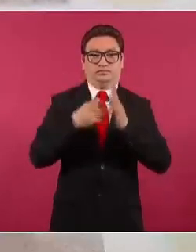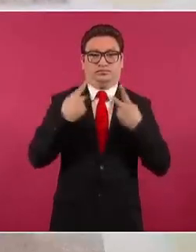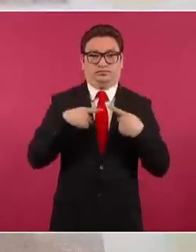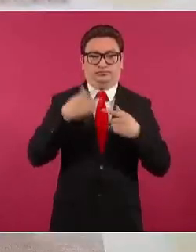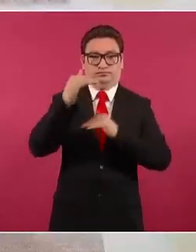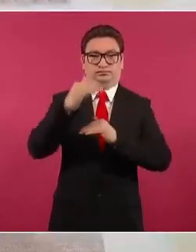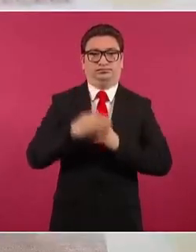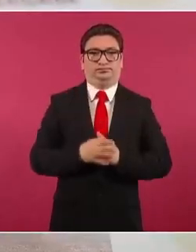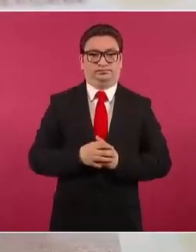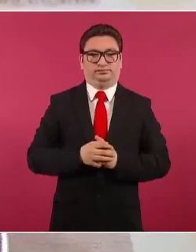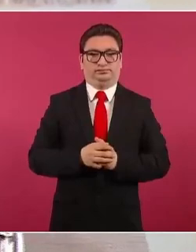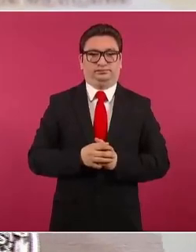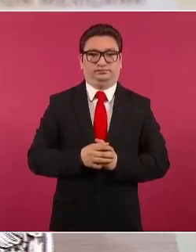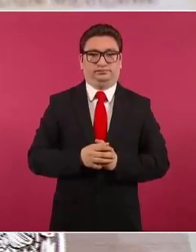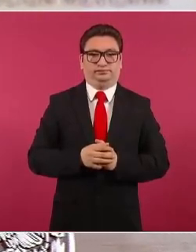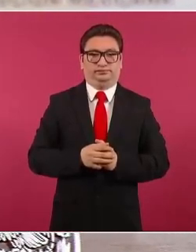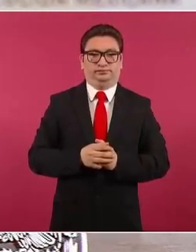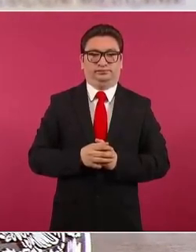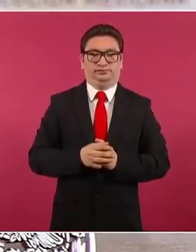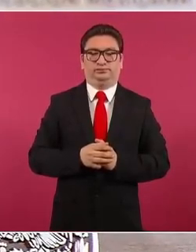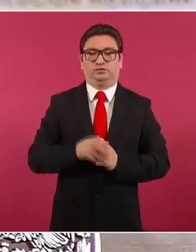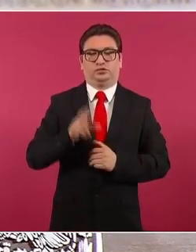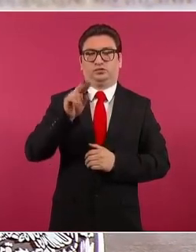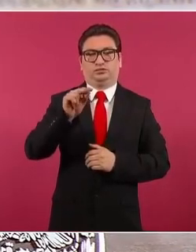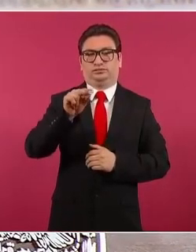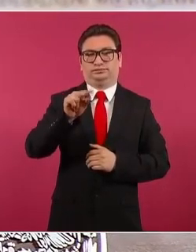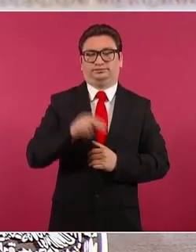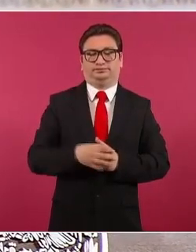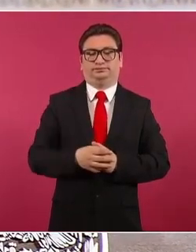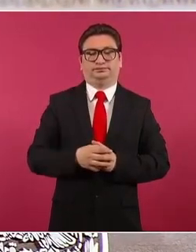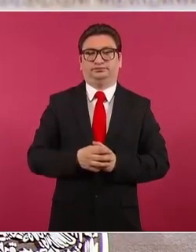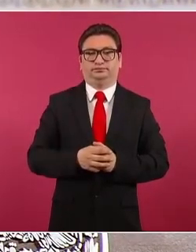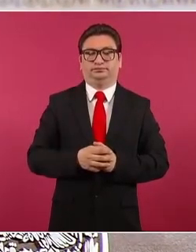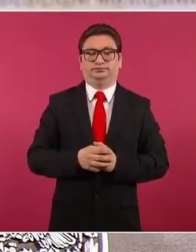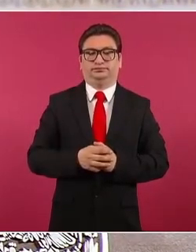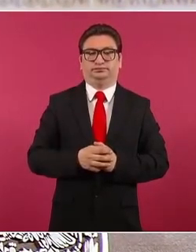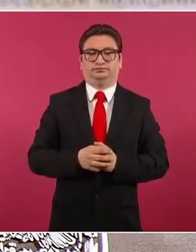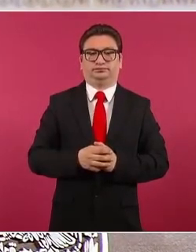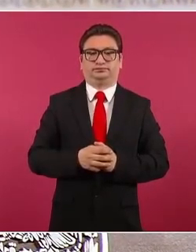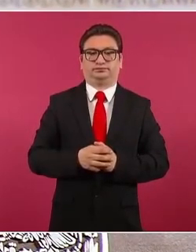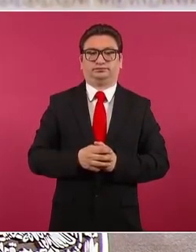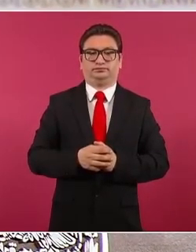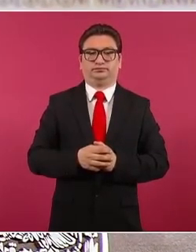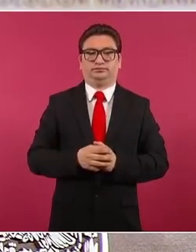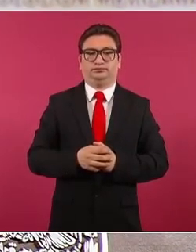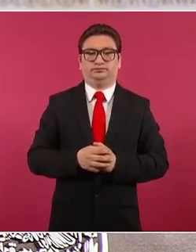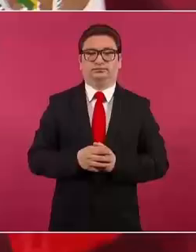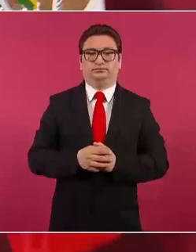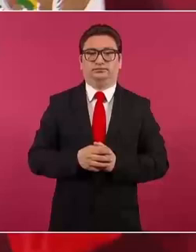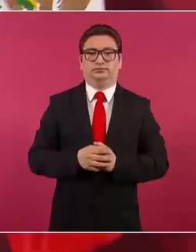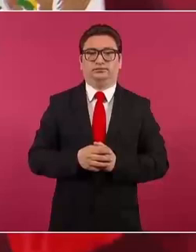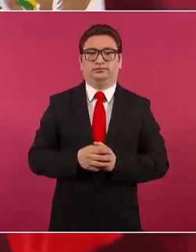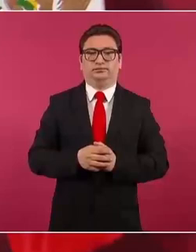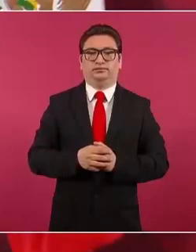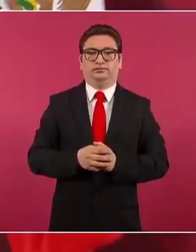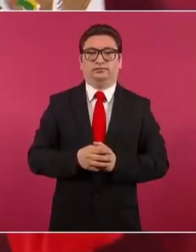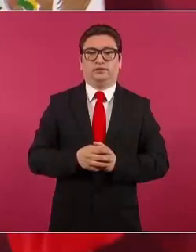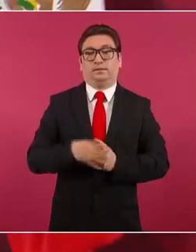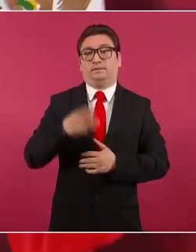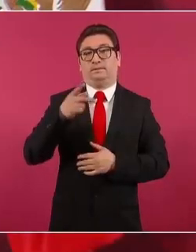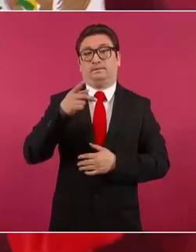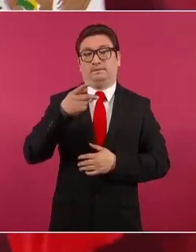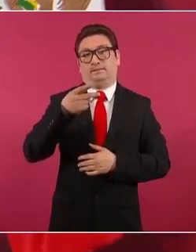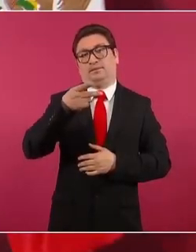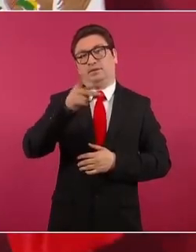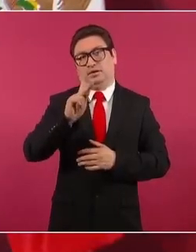No, no, no, pero pues hay